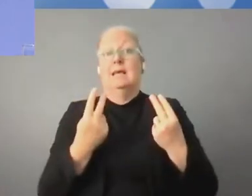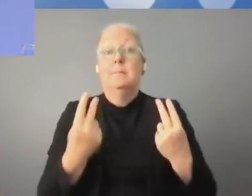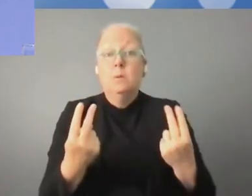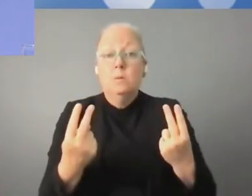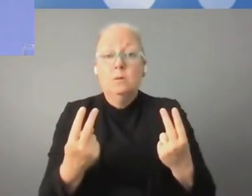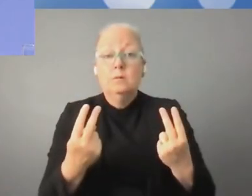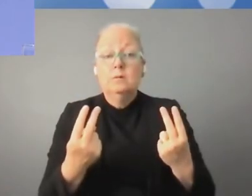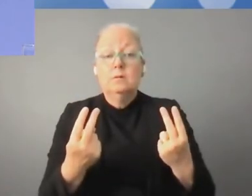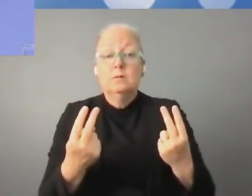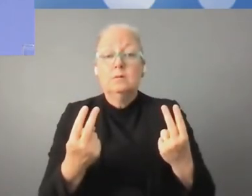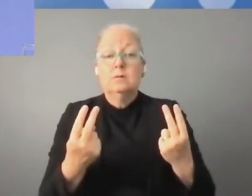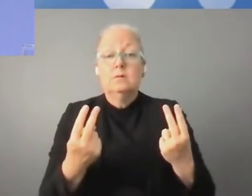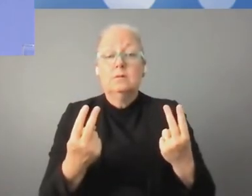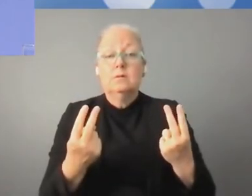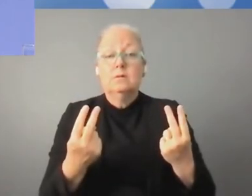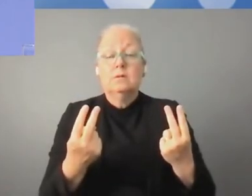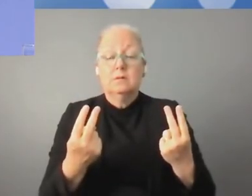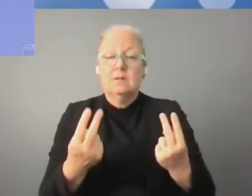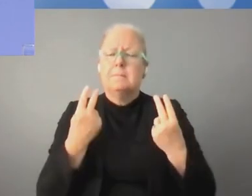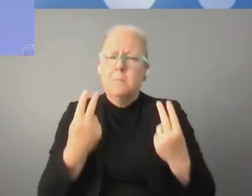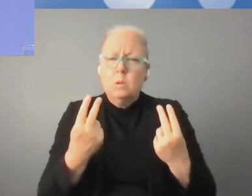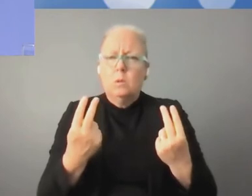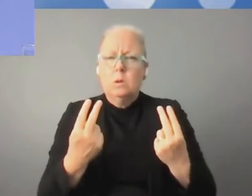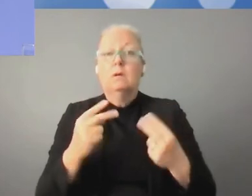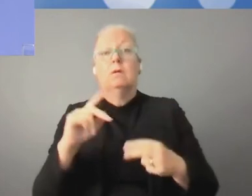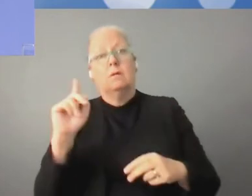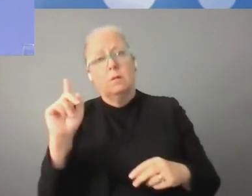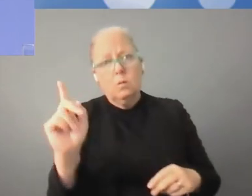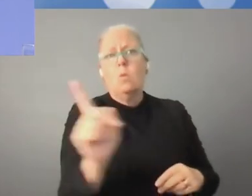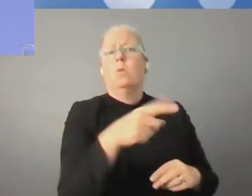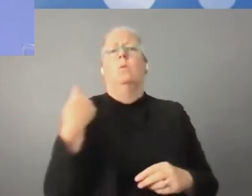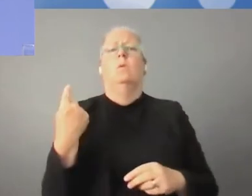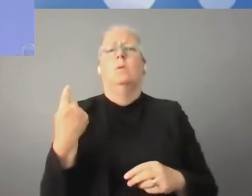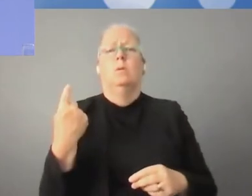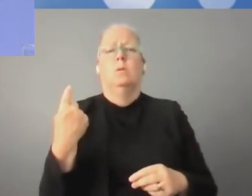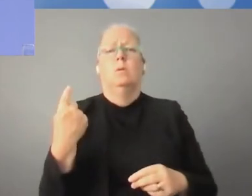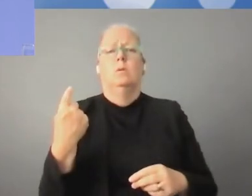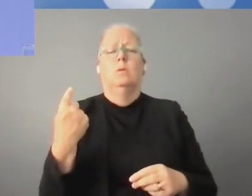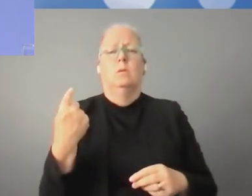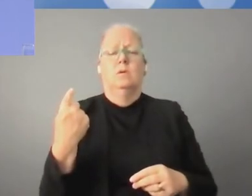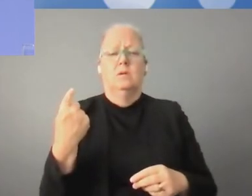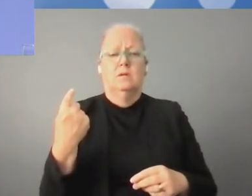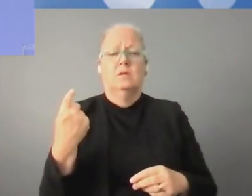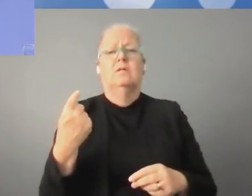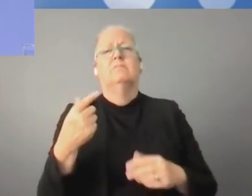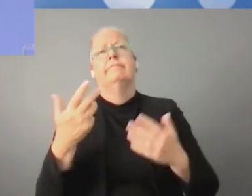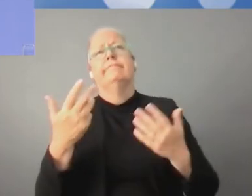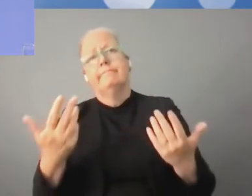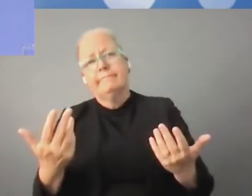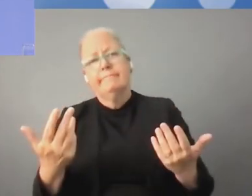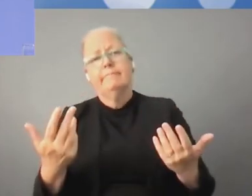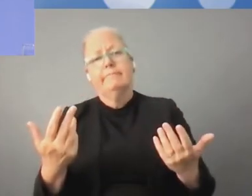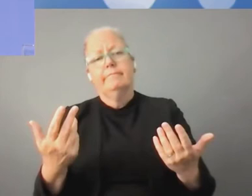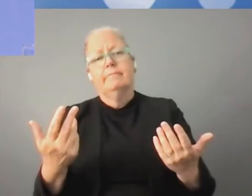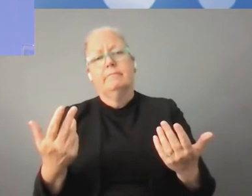sus pensamientos y su imaginación. Y es importante que todos podamos compartir